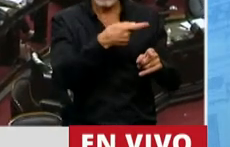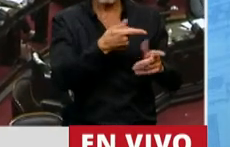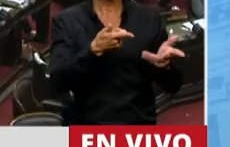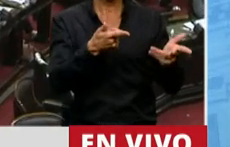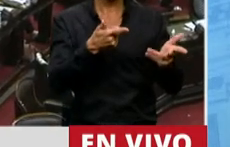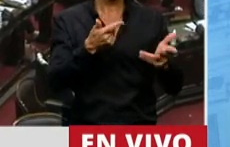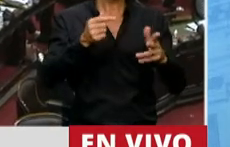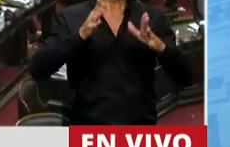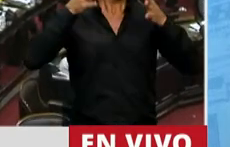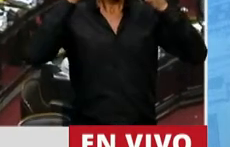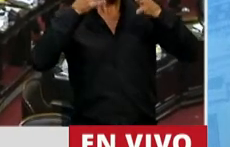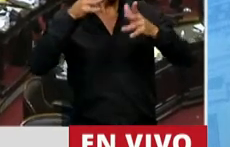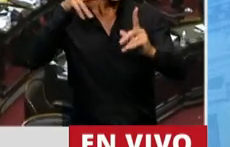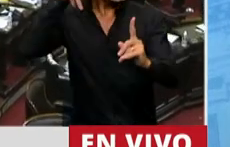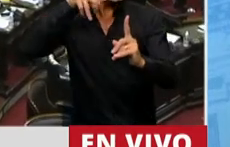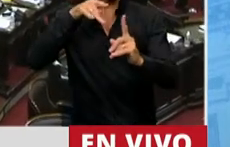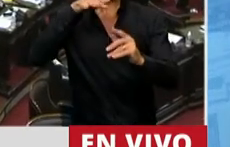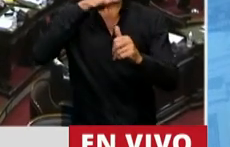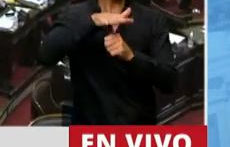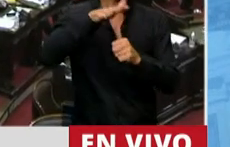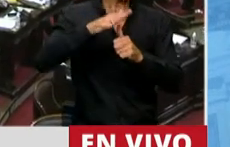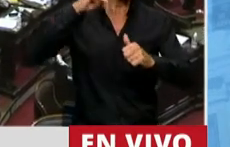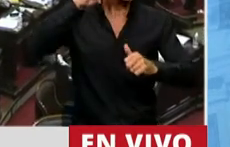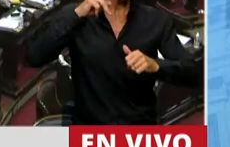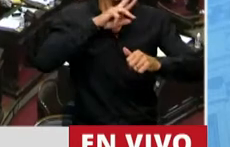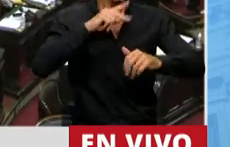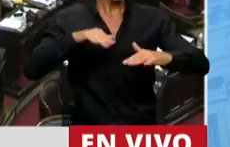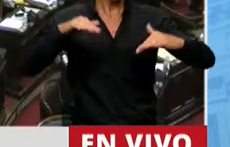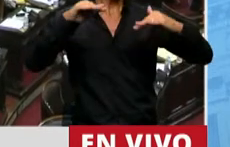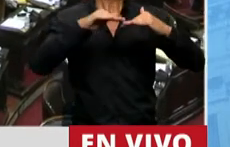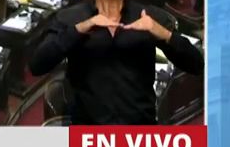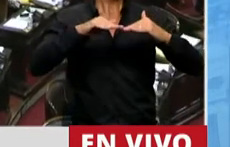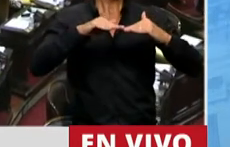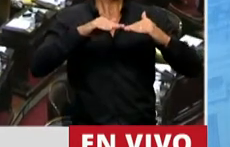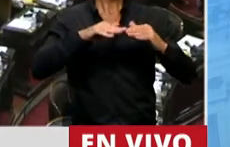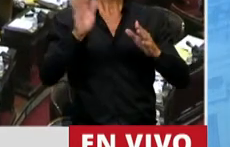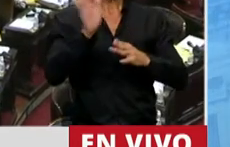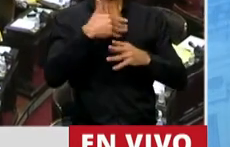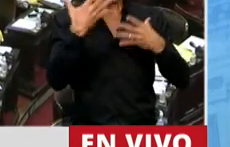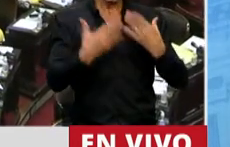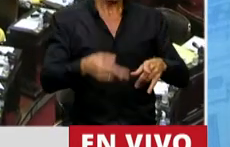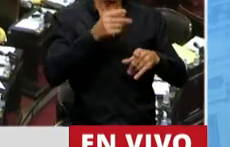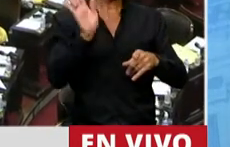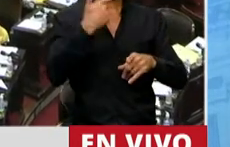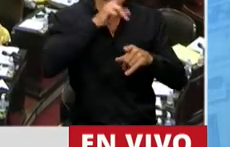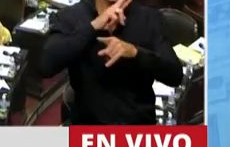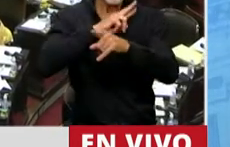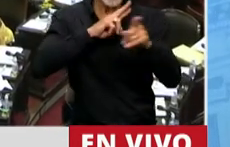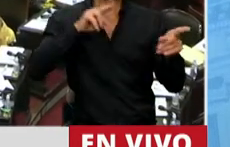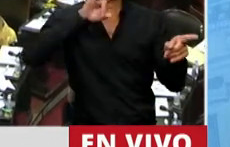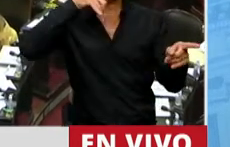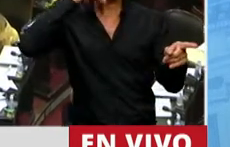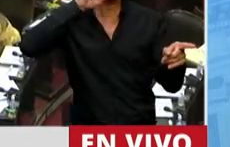que le hemos dado a este proyecto va a trabajar en favor de todas las Úrsulas y de todas las mujeres que